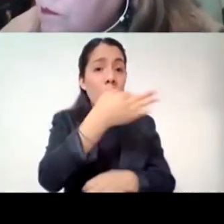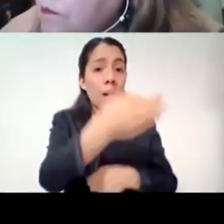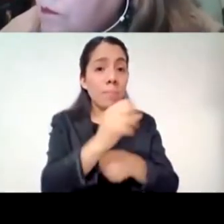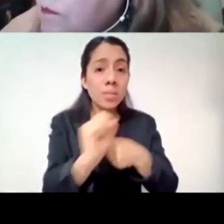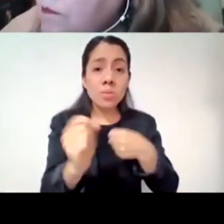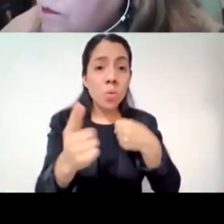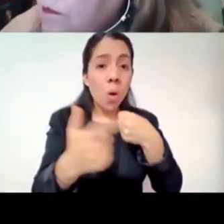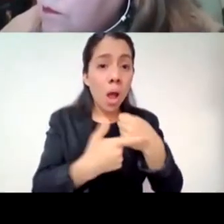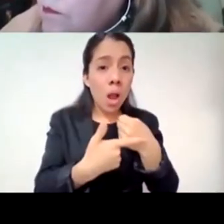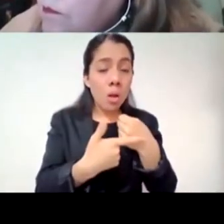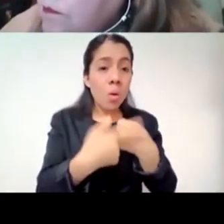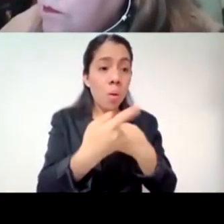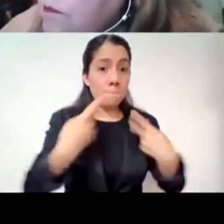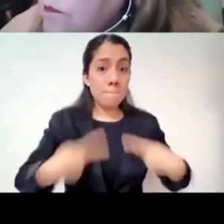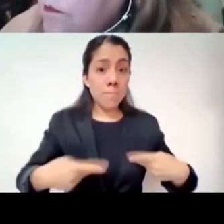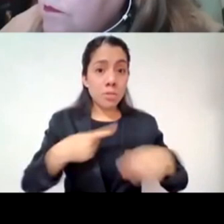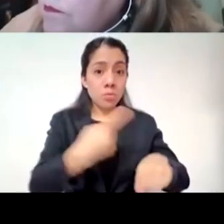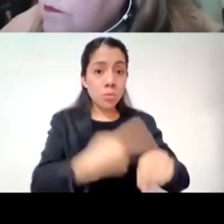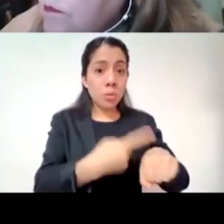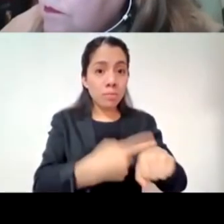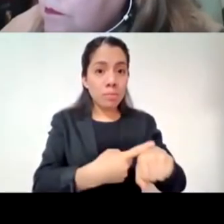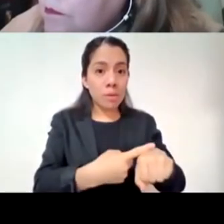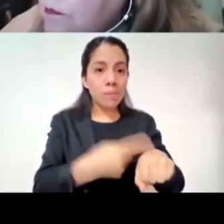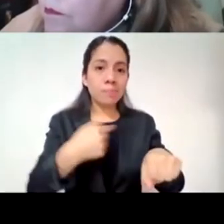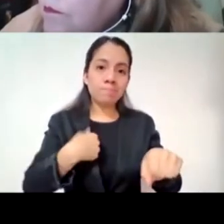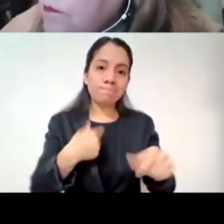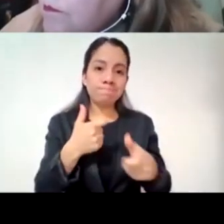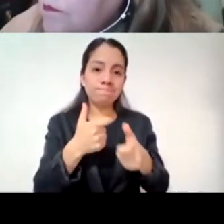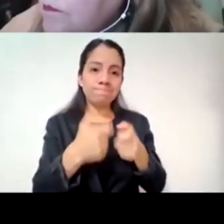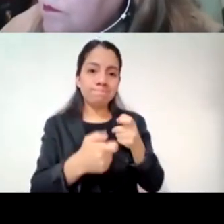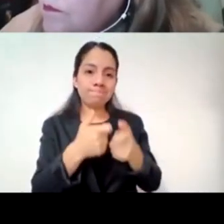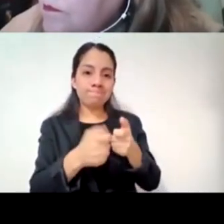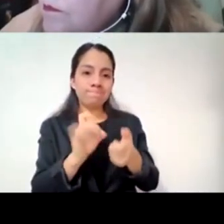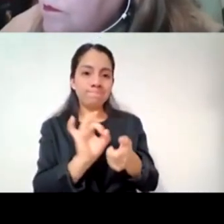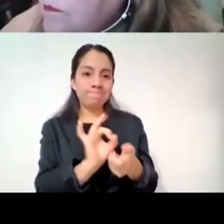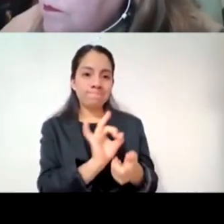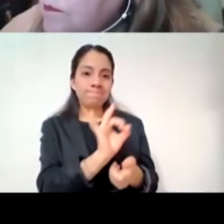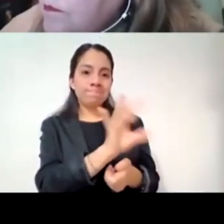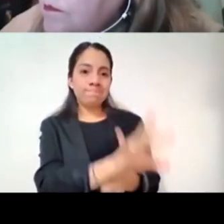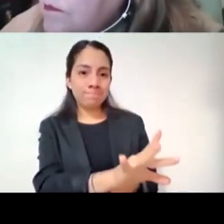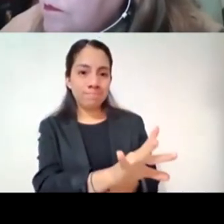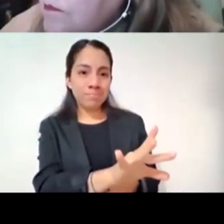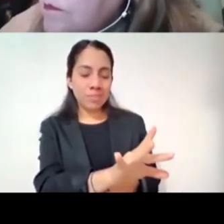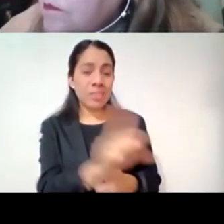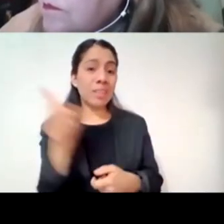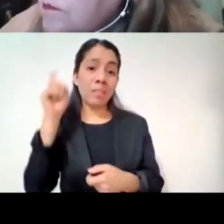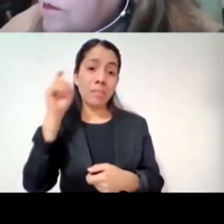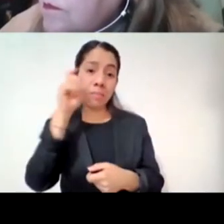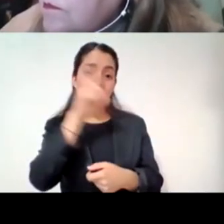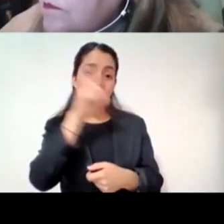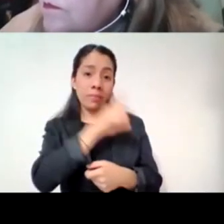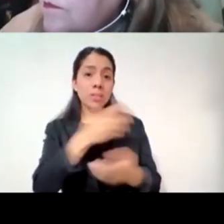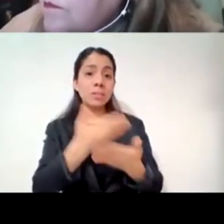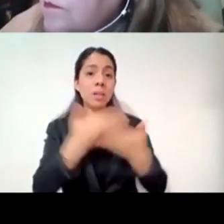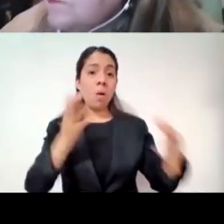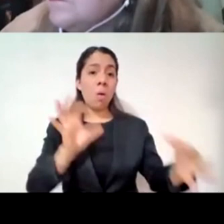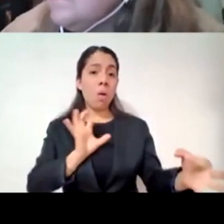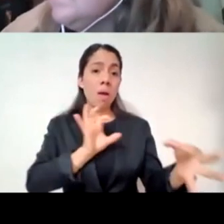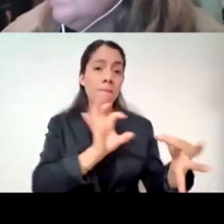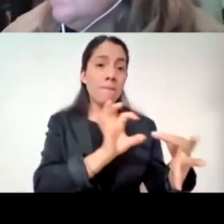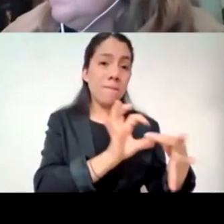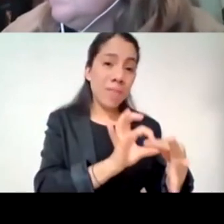son noticias nada cercanas que no favorecen a este vínculo del que he estado comentando así brevemente que espero que